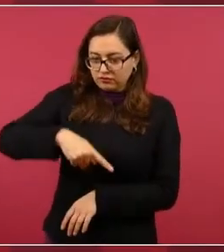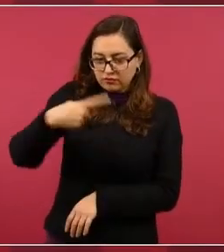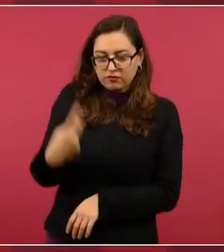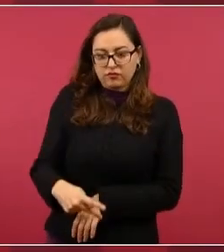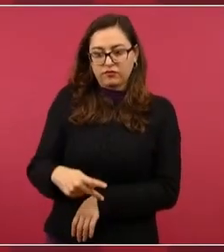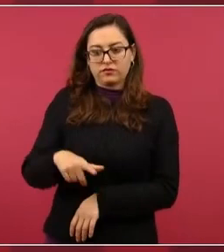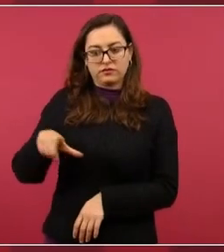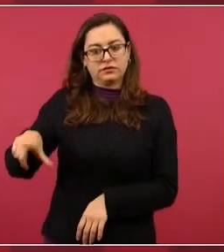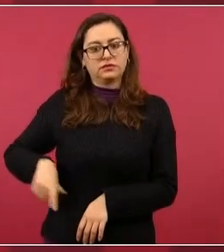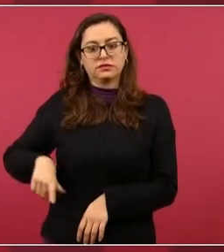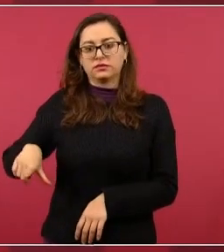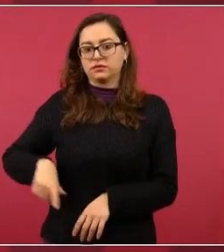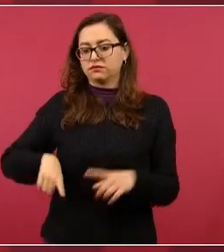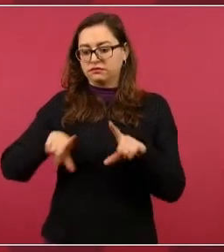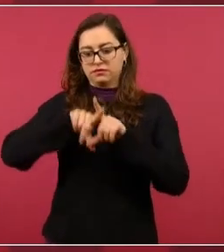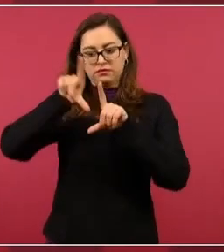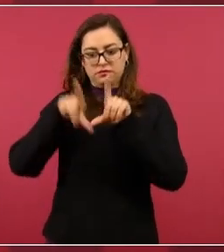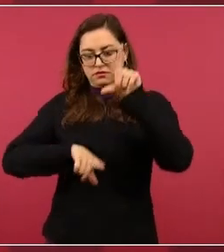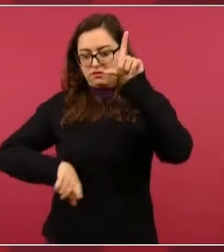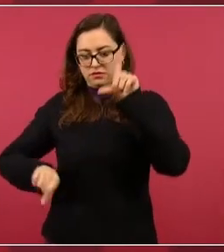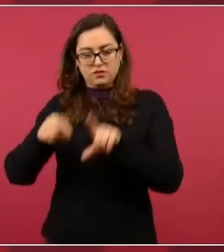México, la nación,